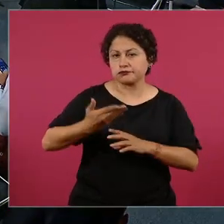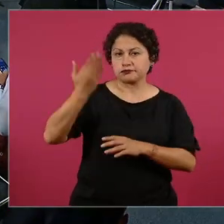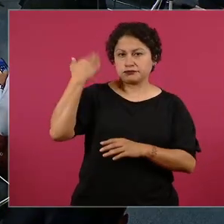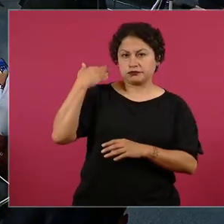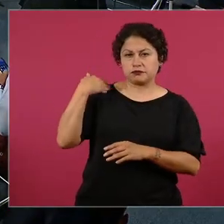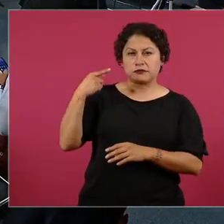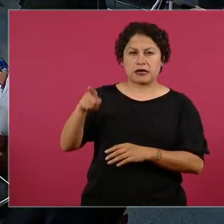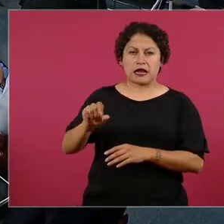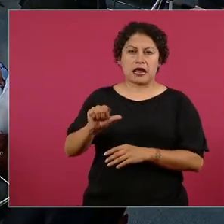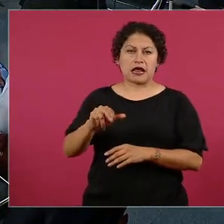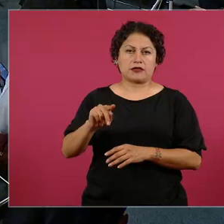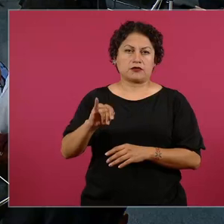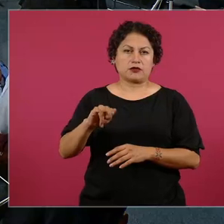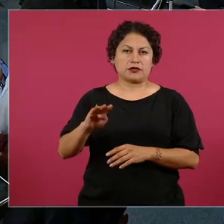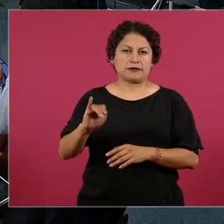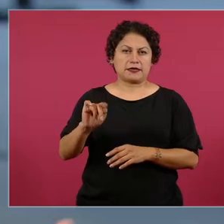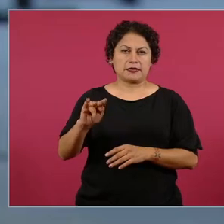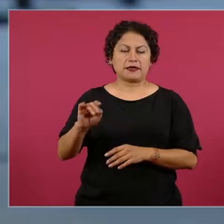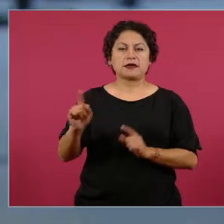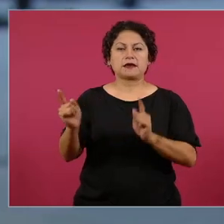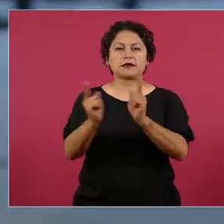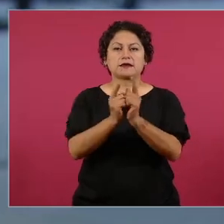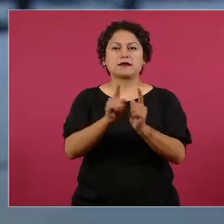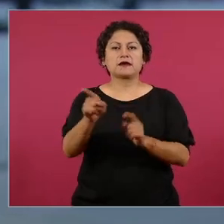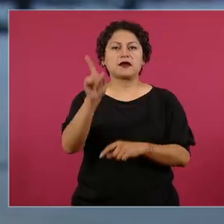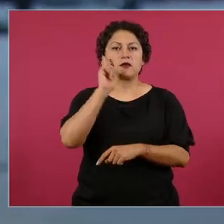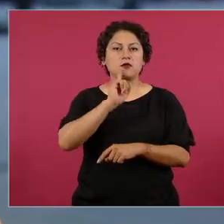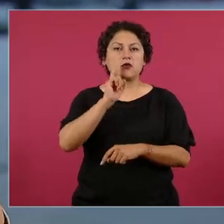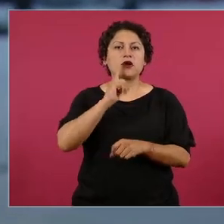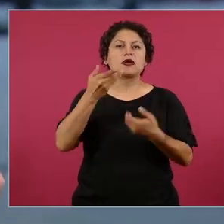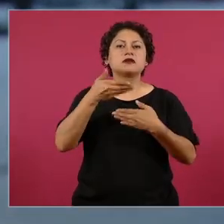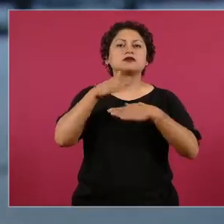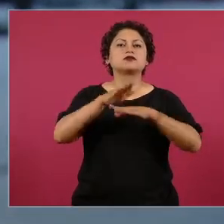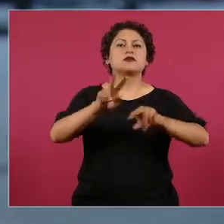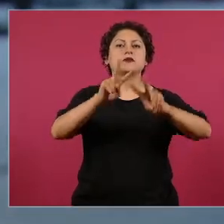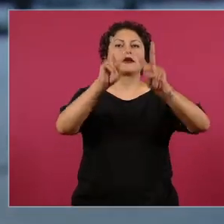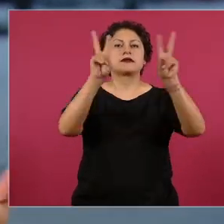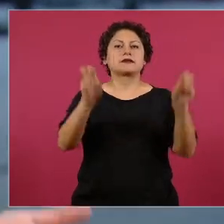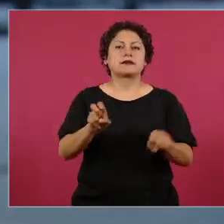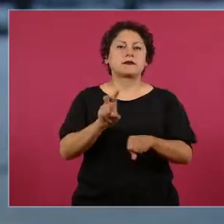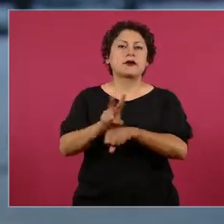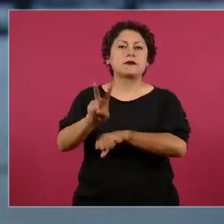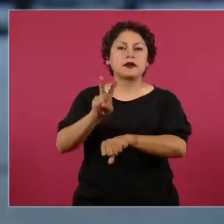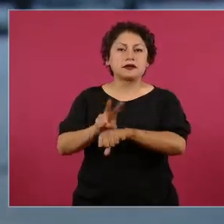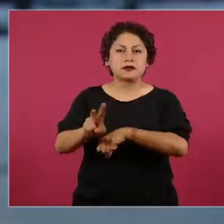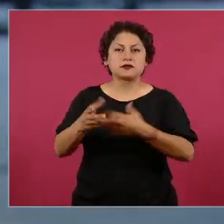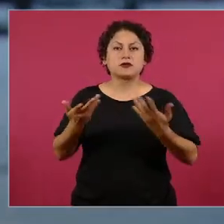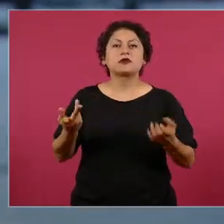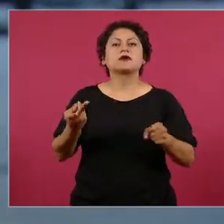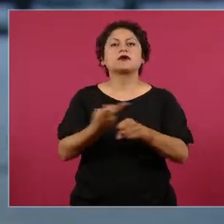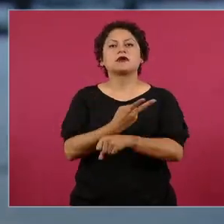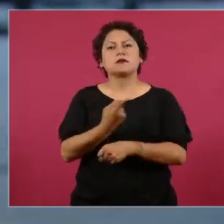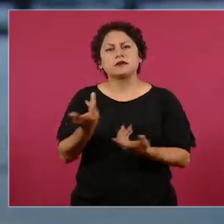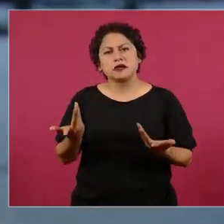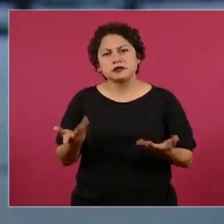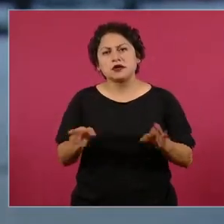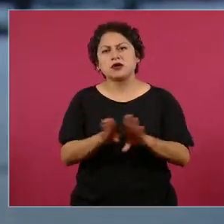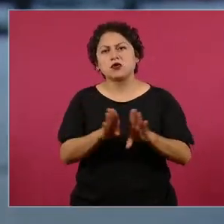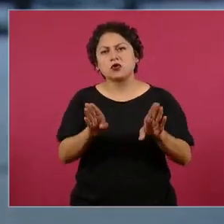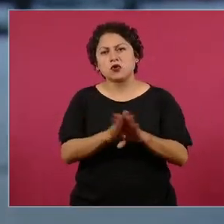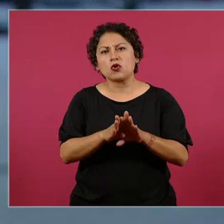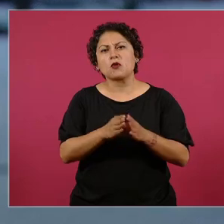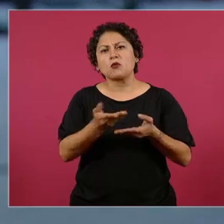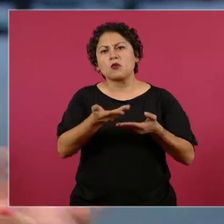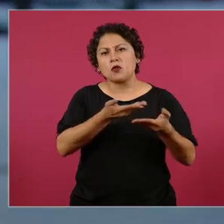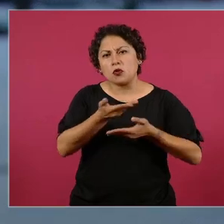conversó con la canciller alice barstana respecto a la situación en venezuela cómo va a quedar entonces la relación con el departamento de estado o cuál sería la instrucción